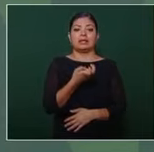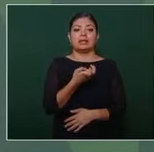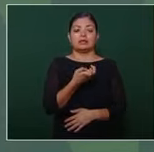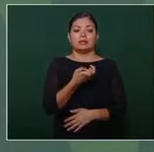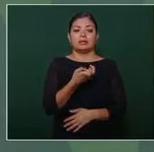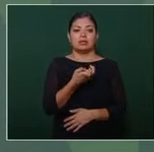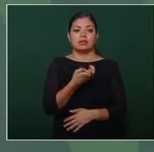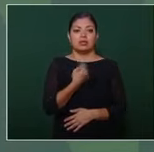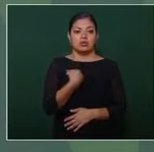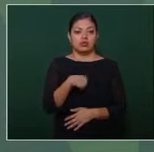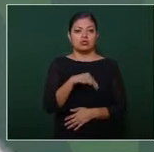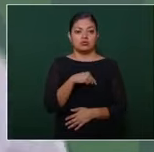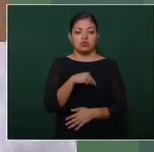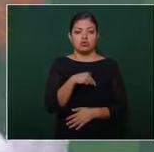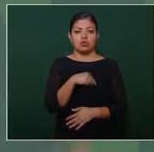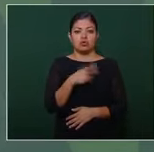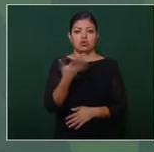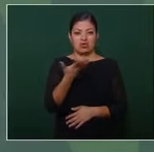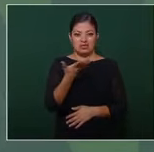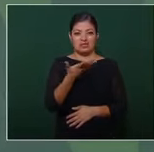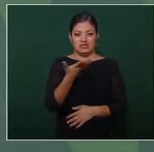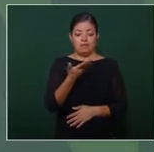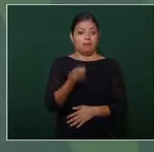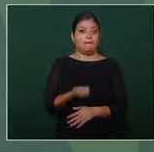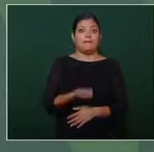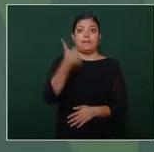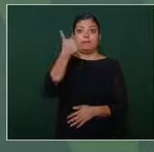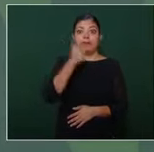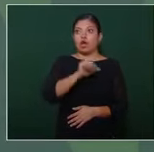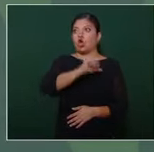lo hicimos nosotros primero que en otros países